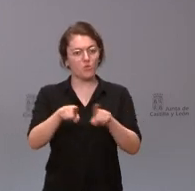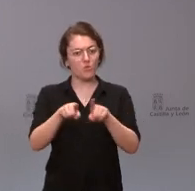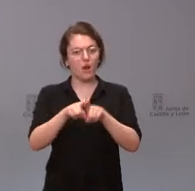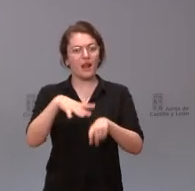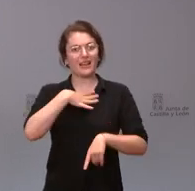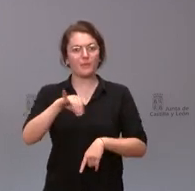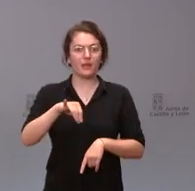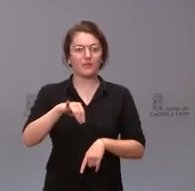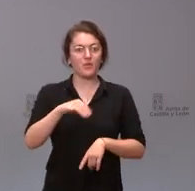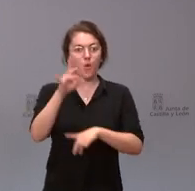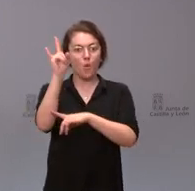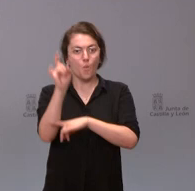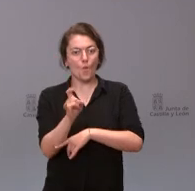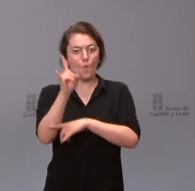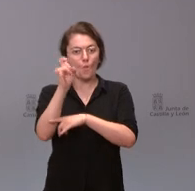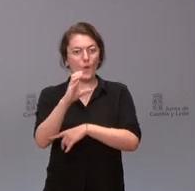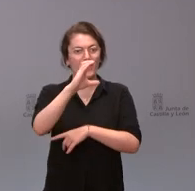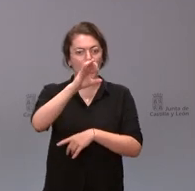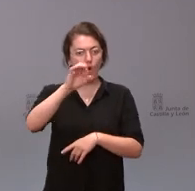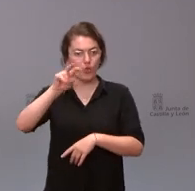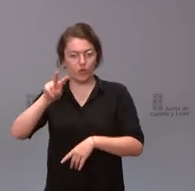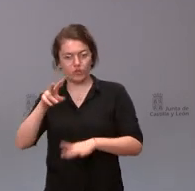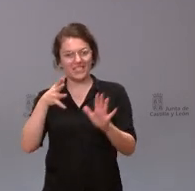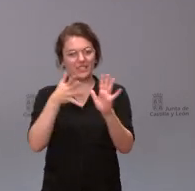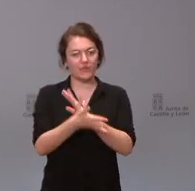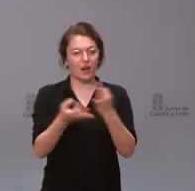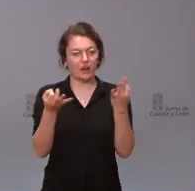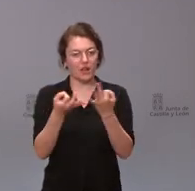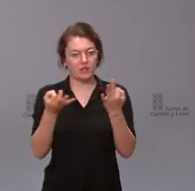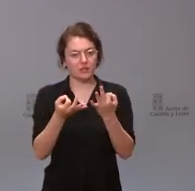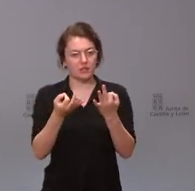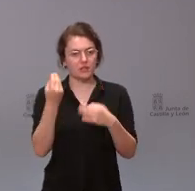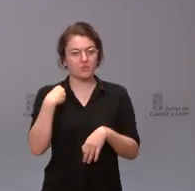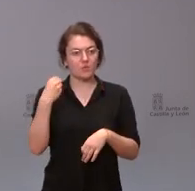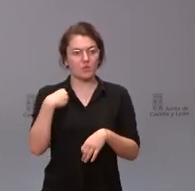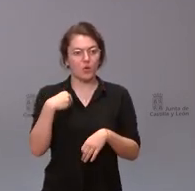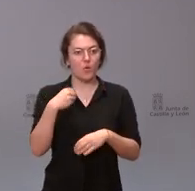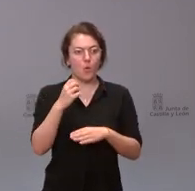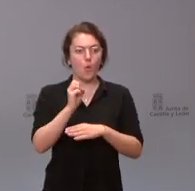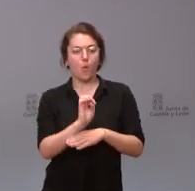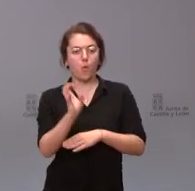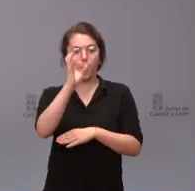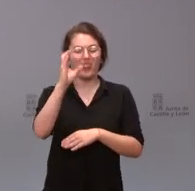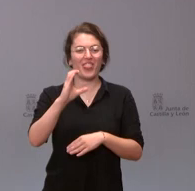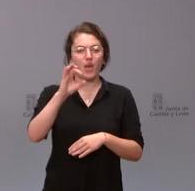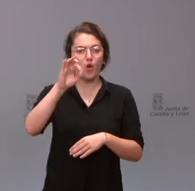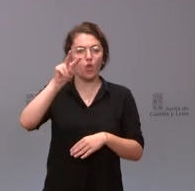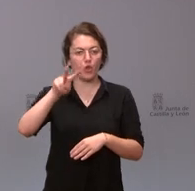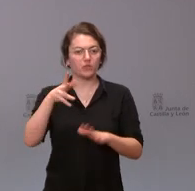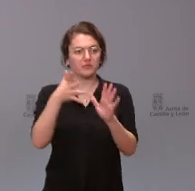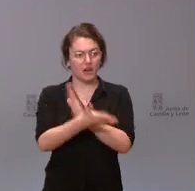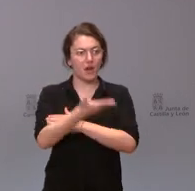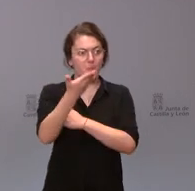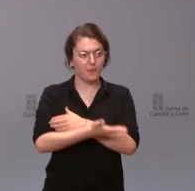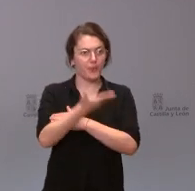CO2 y por tanto en términos de emisiones de CO2 es una cuestión a poder tener en cuenta